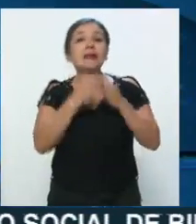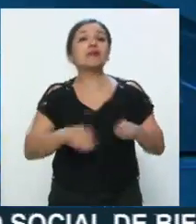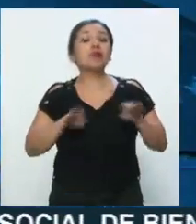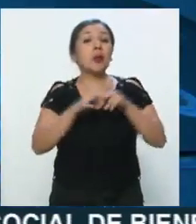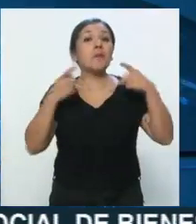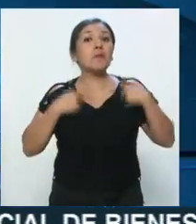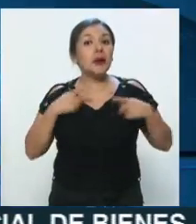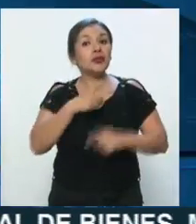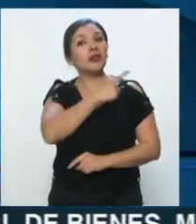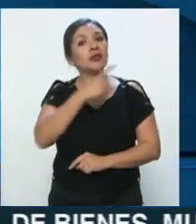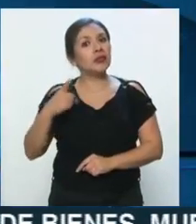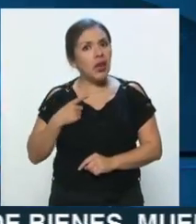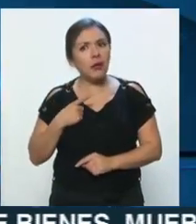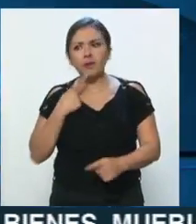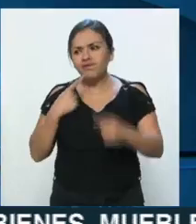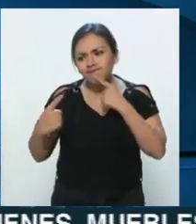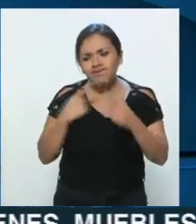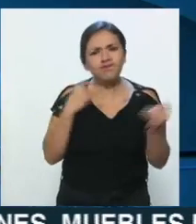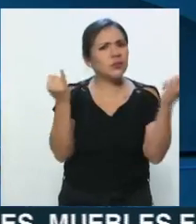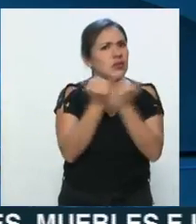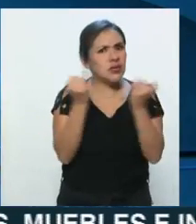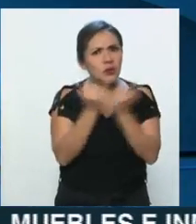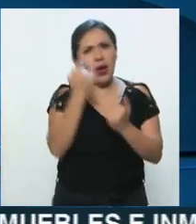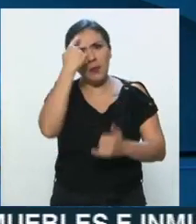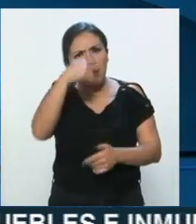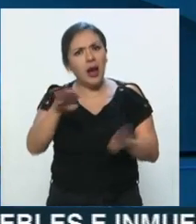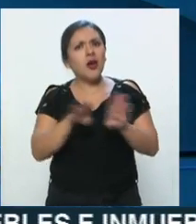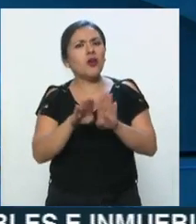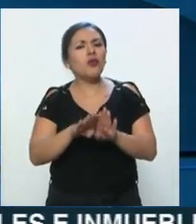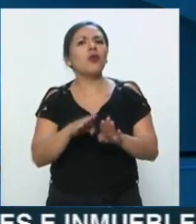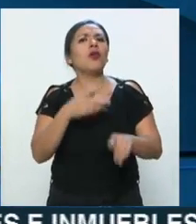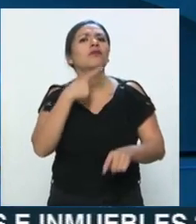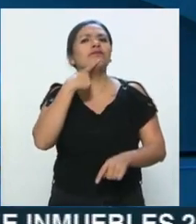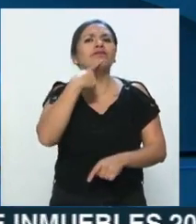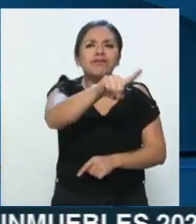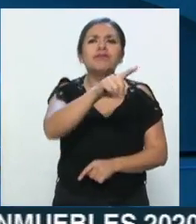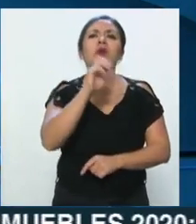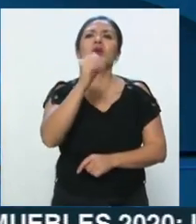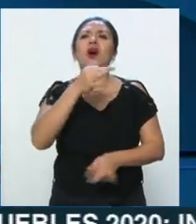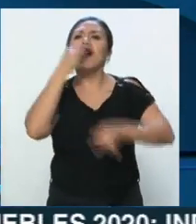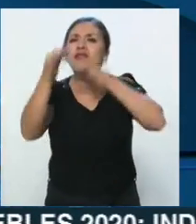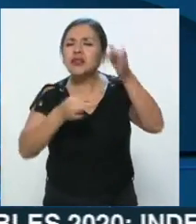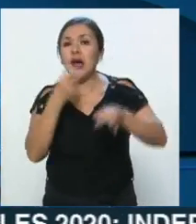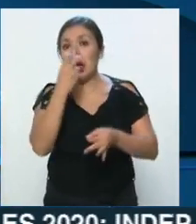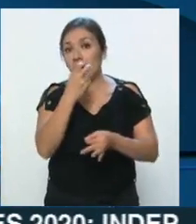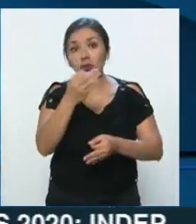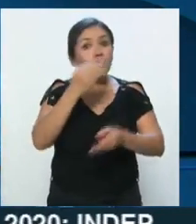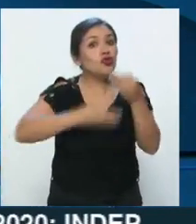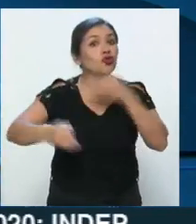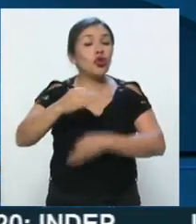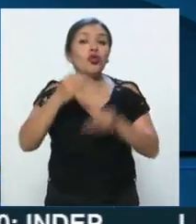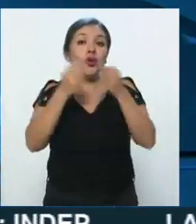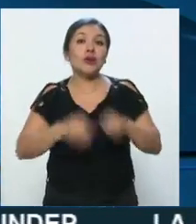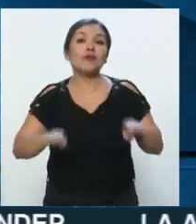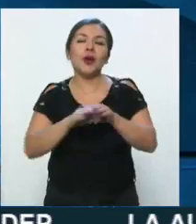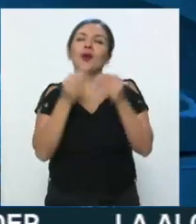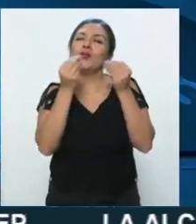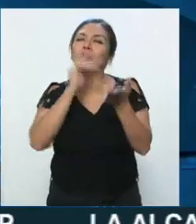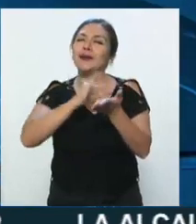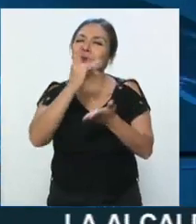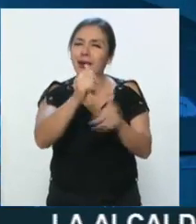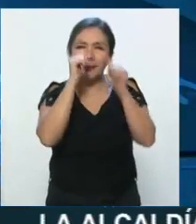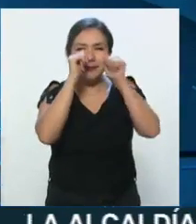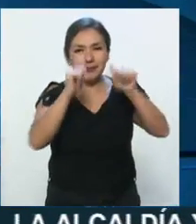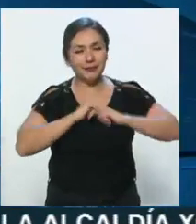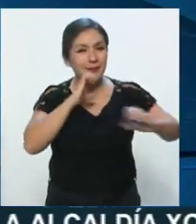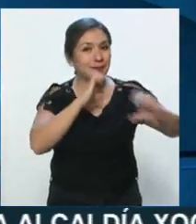coopere, que los comerciantes también pongan de su parte con las autoridades, porque a final de cuentas, pues esto nos involucra a todos. Le agradezco mucho que nos haya